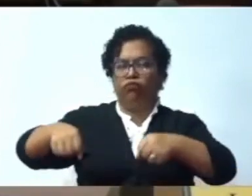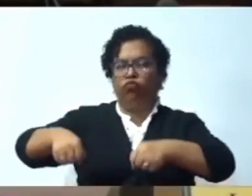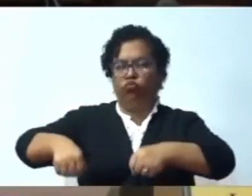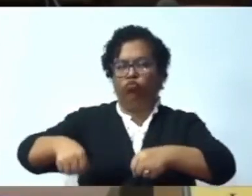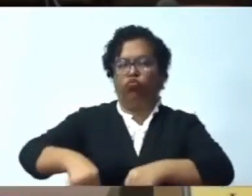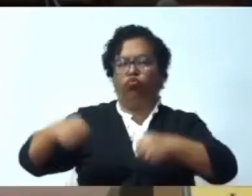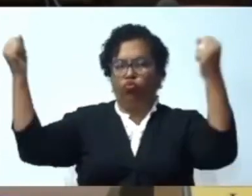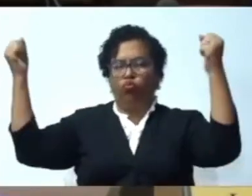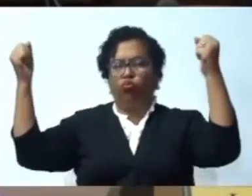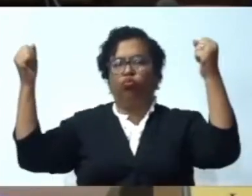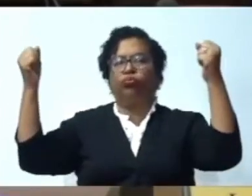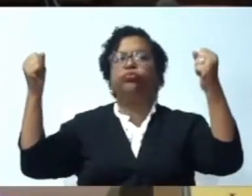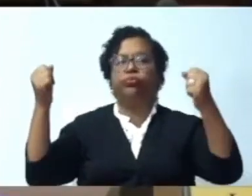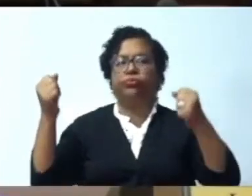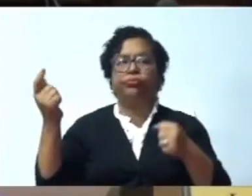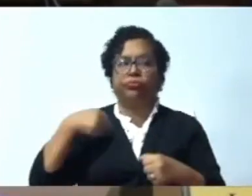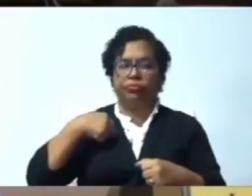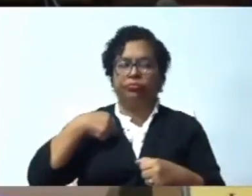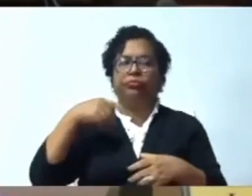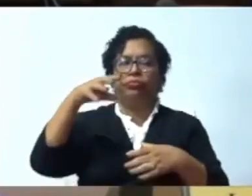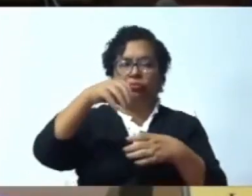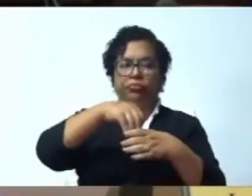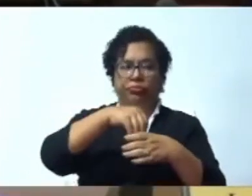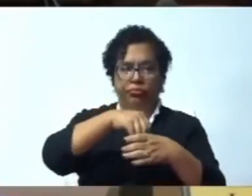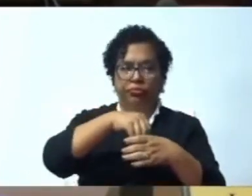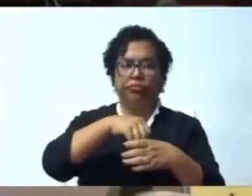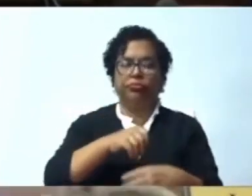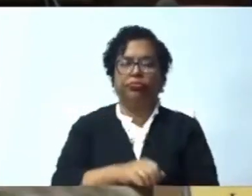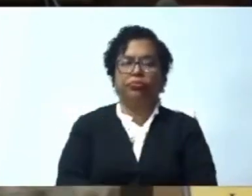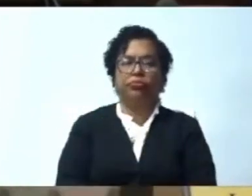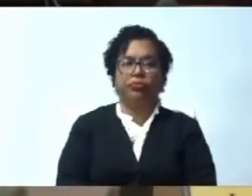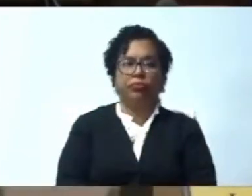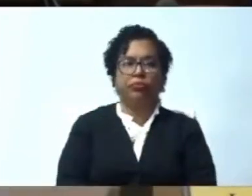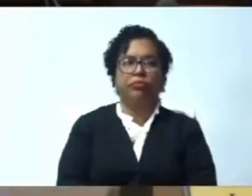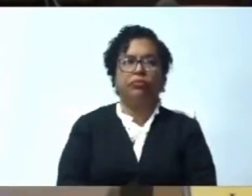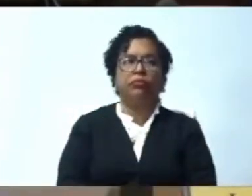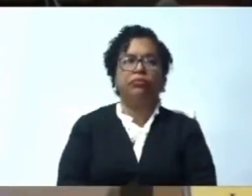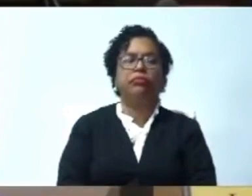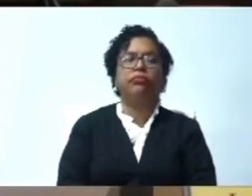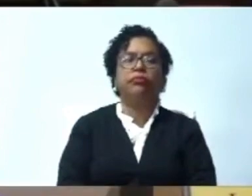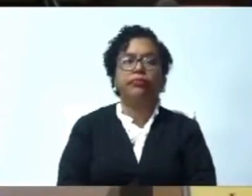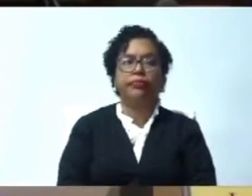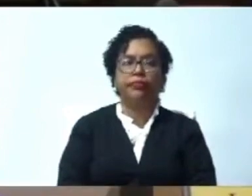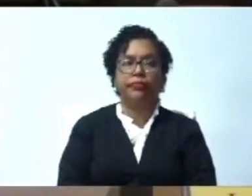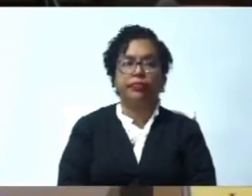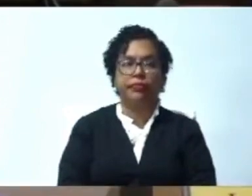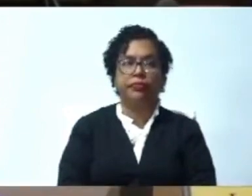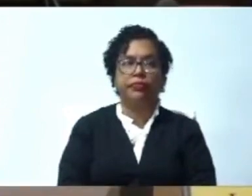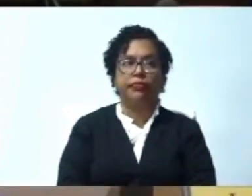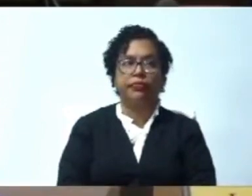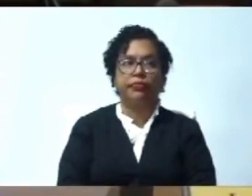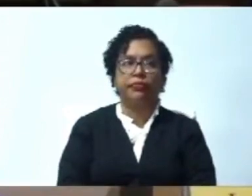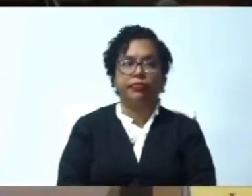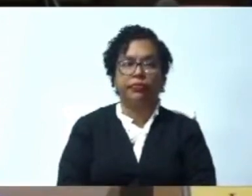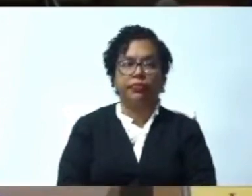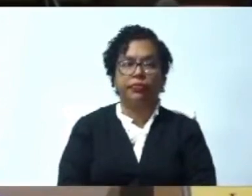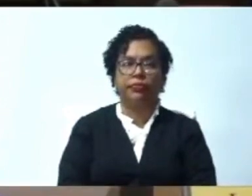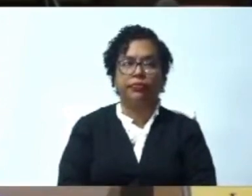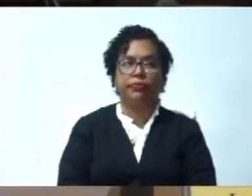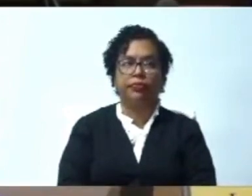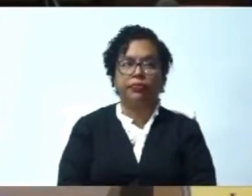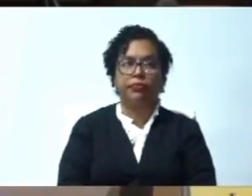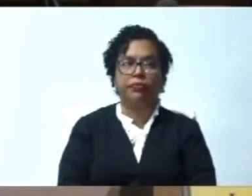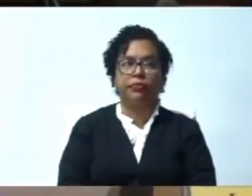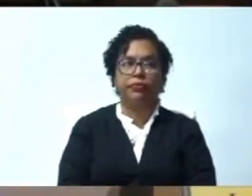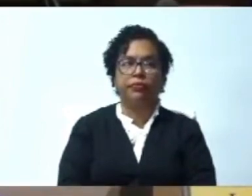la palabra para emitir nuestras opiniones. Primero, nosotros cuando